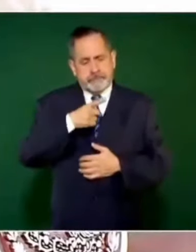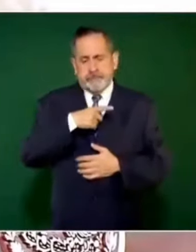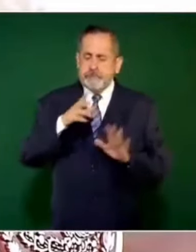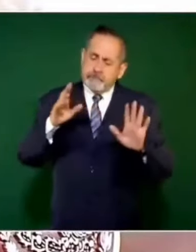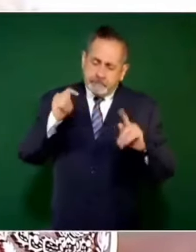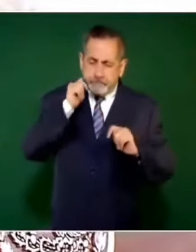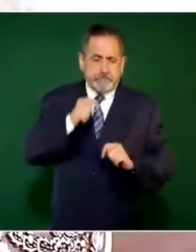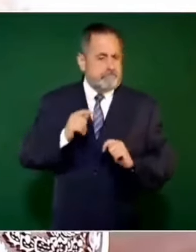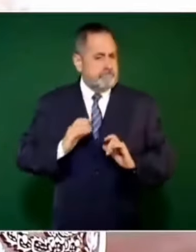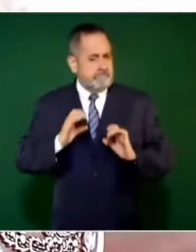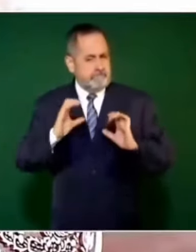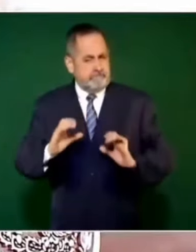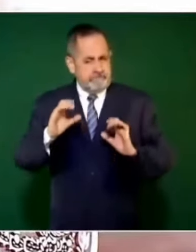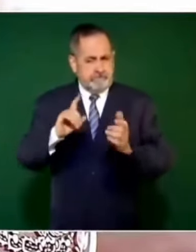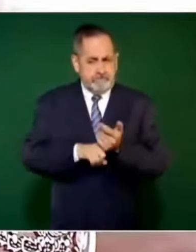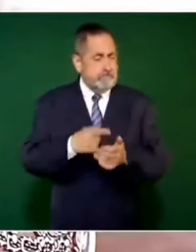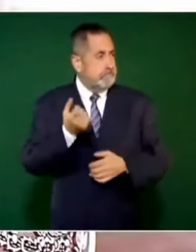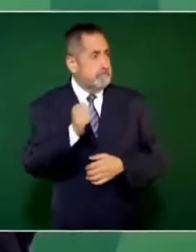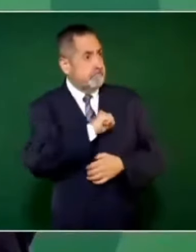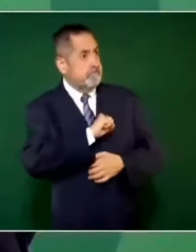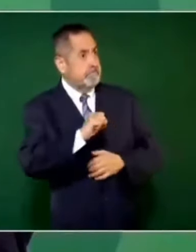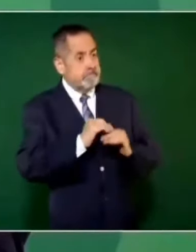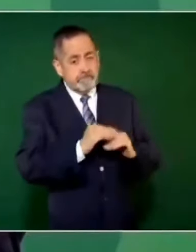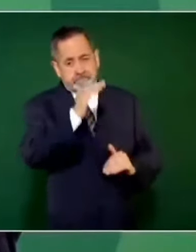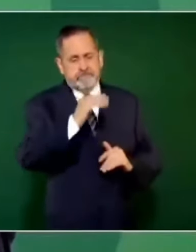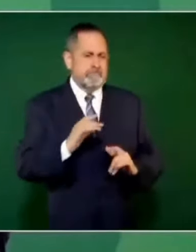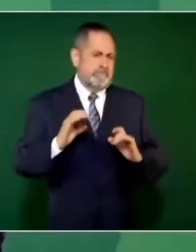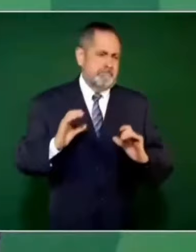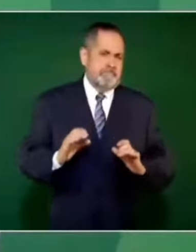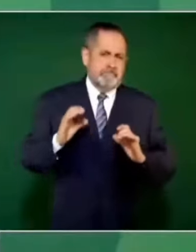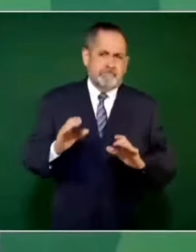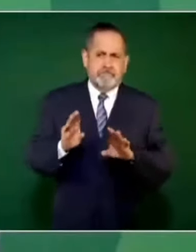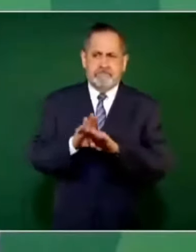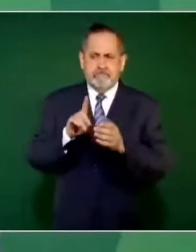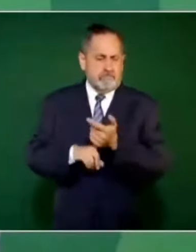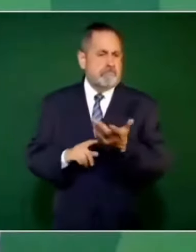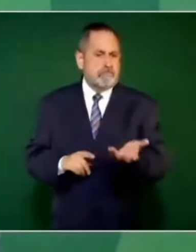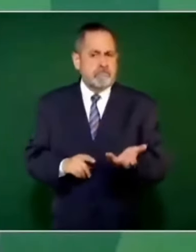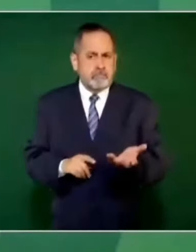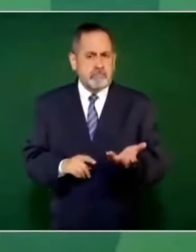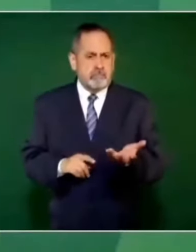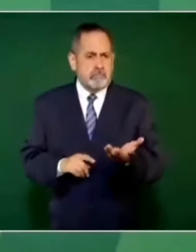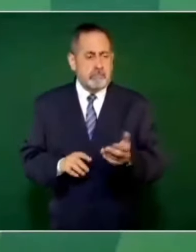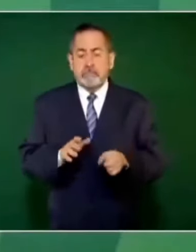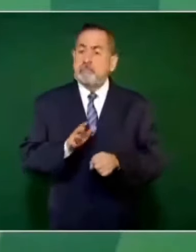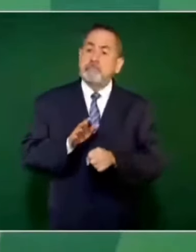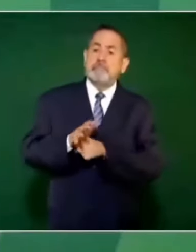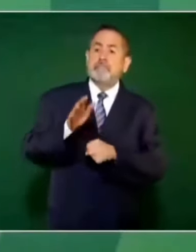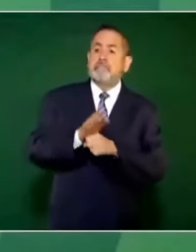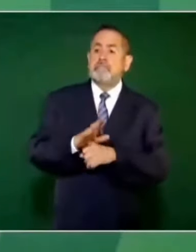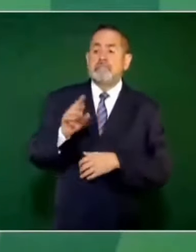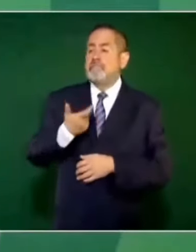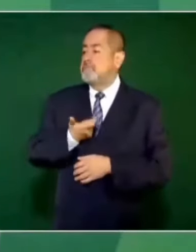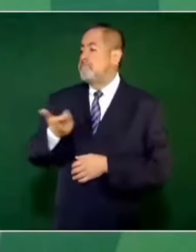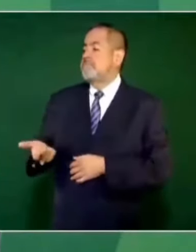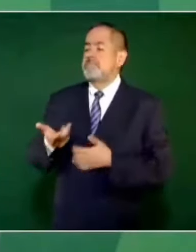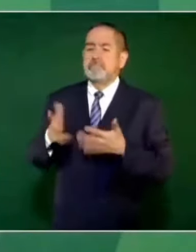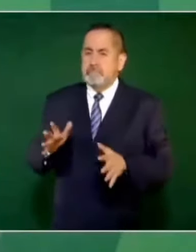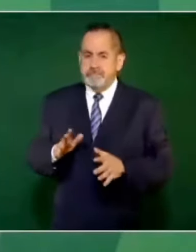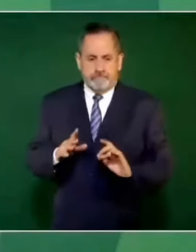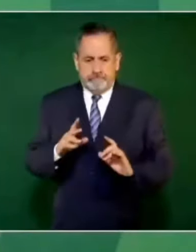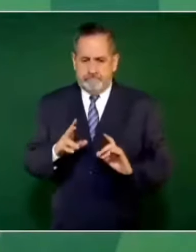la inflación, porque no basta con aumentar el salario